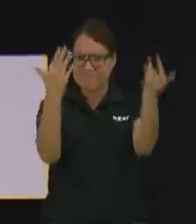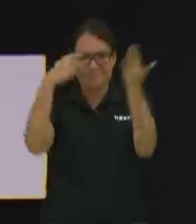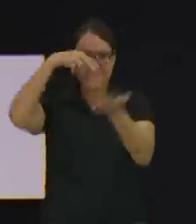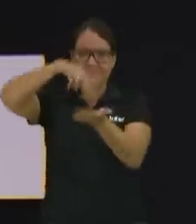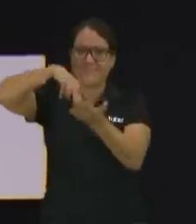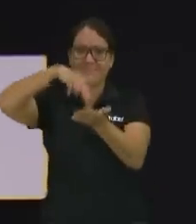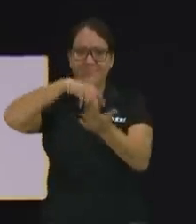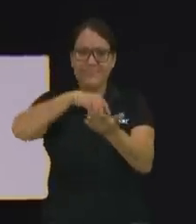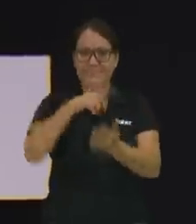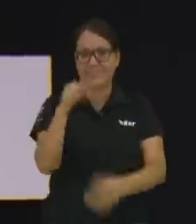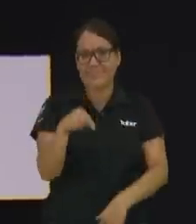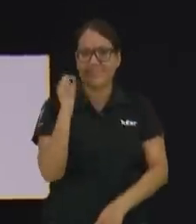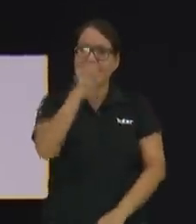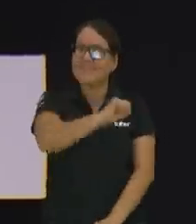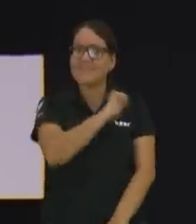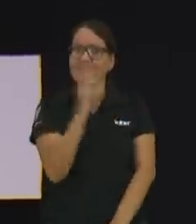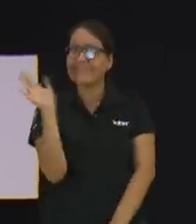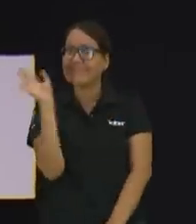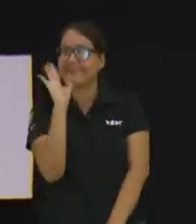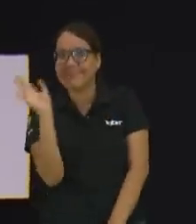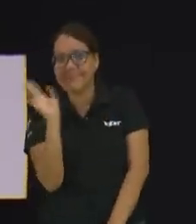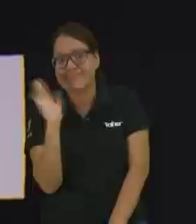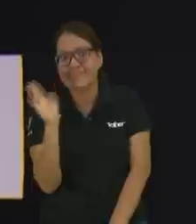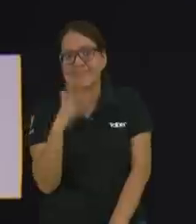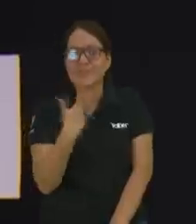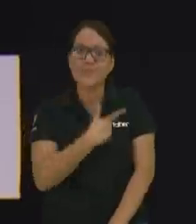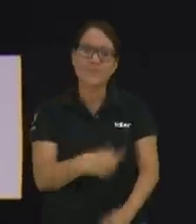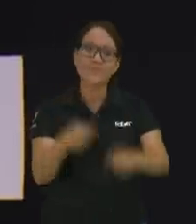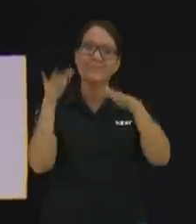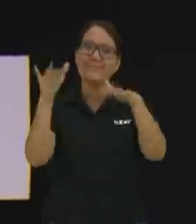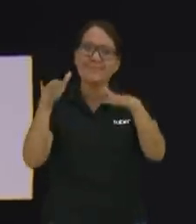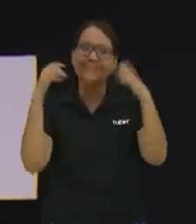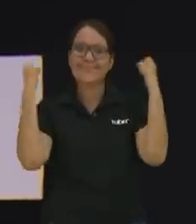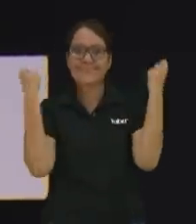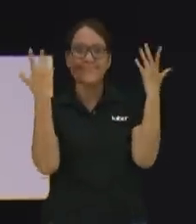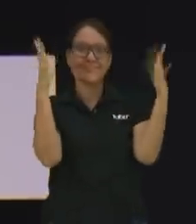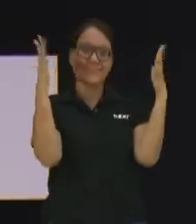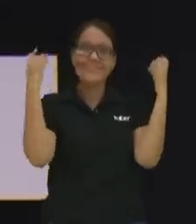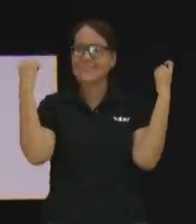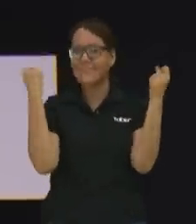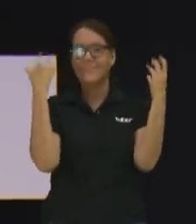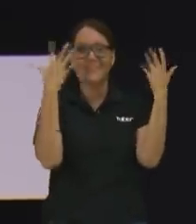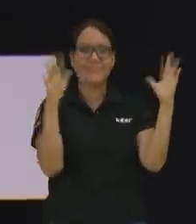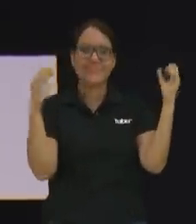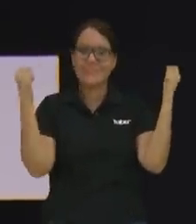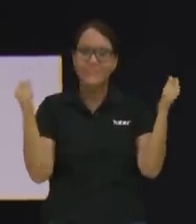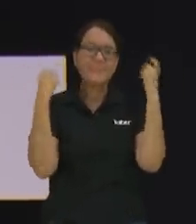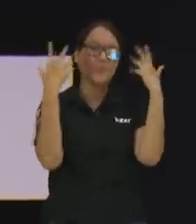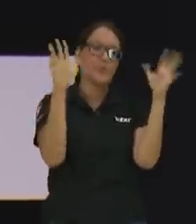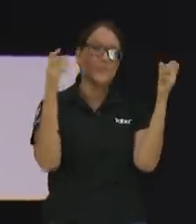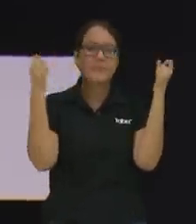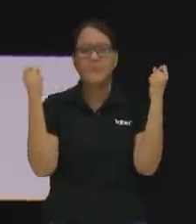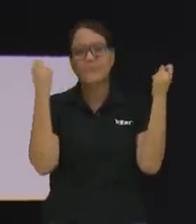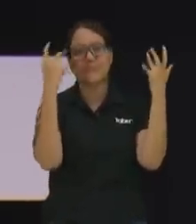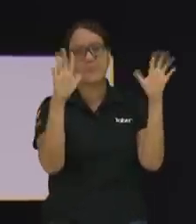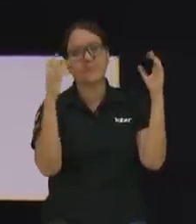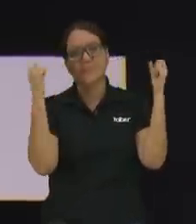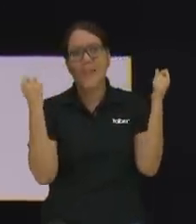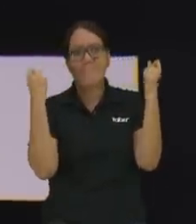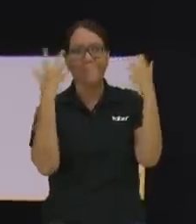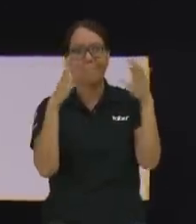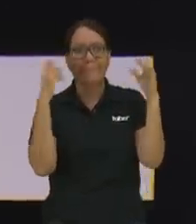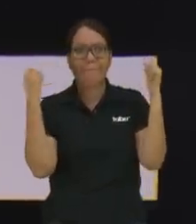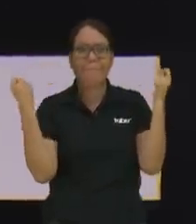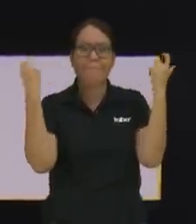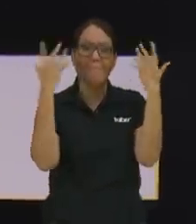vamos a cantar como siempre los hemos agradecido acompáñenos 11 de la mañana tres